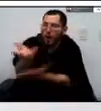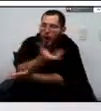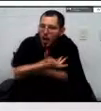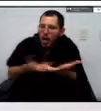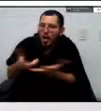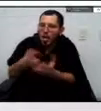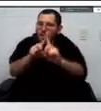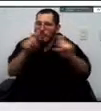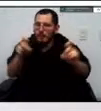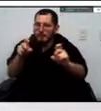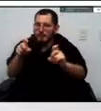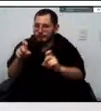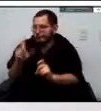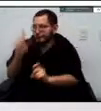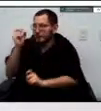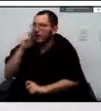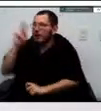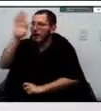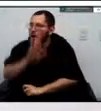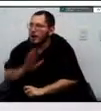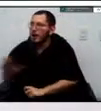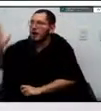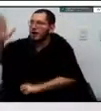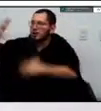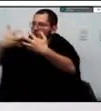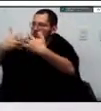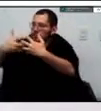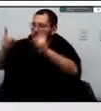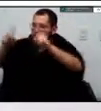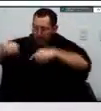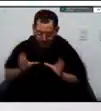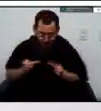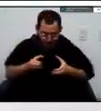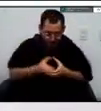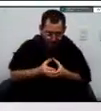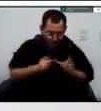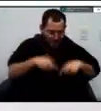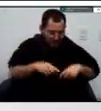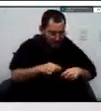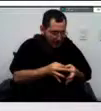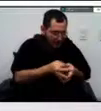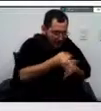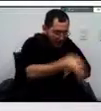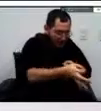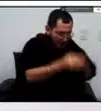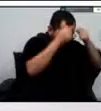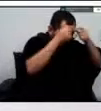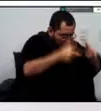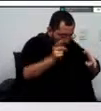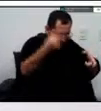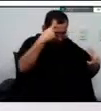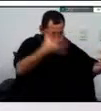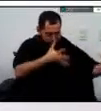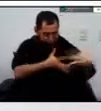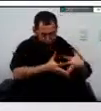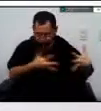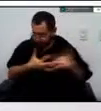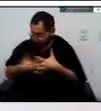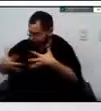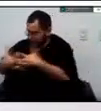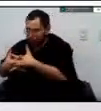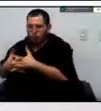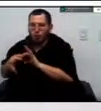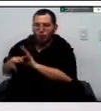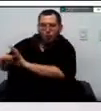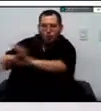articulación y cómo ustedes manejan unos niveles de alerta bastante interesante le voy a pedir que conserve digamos lo que tiene